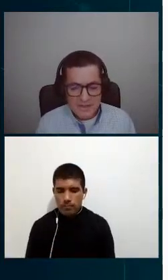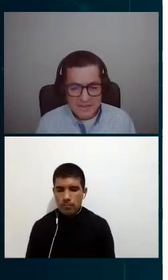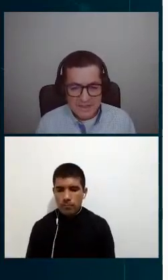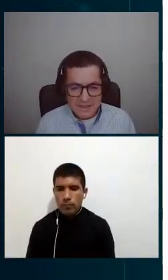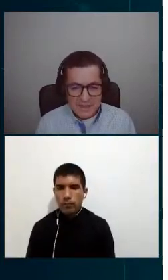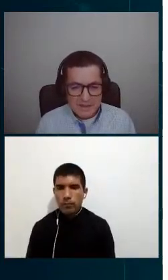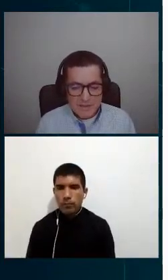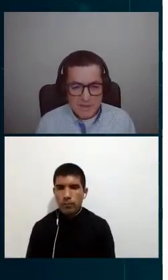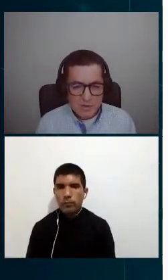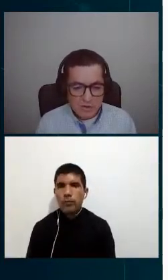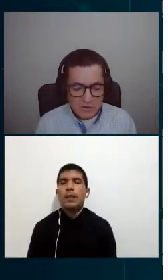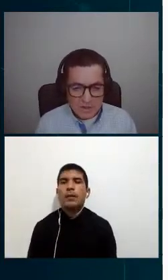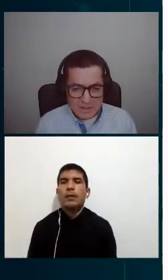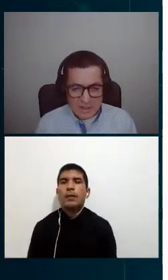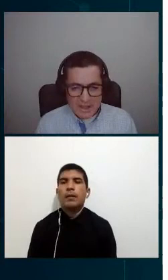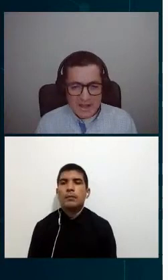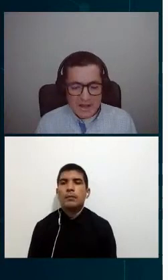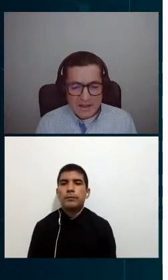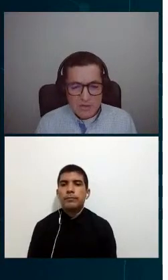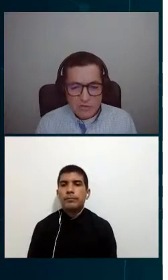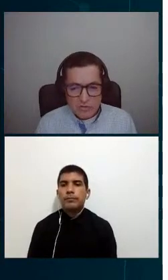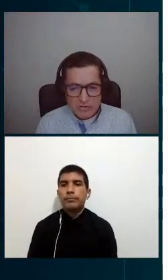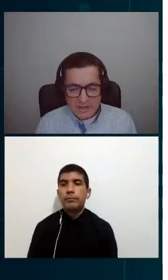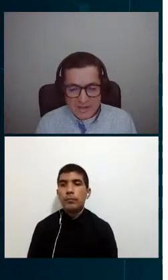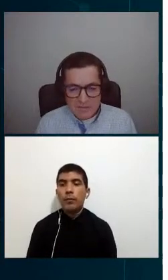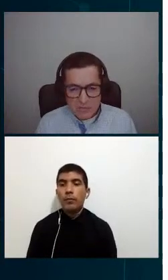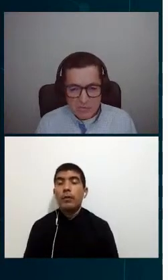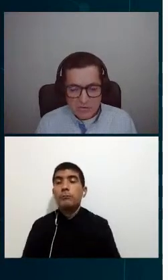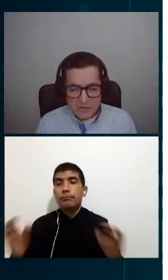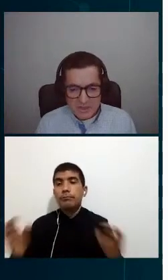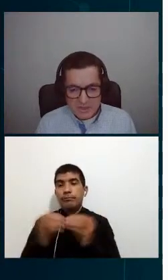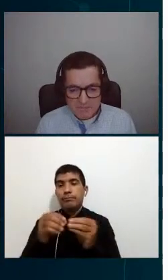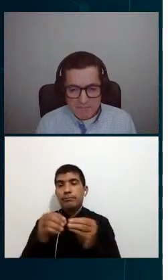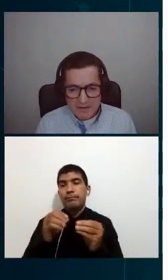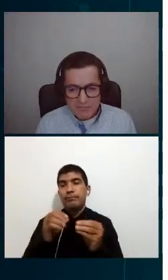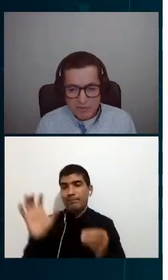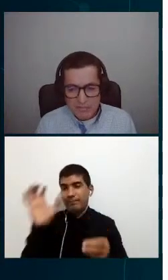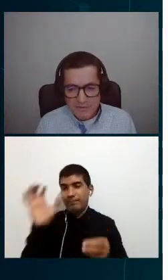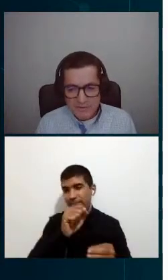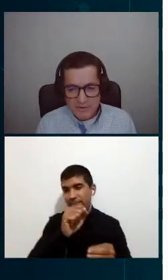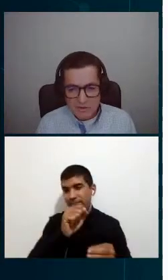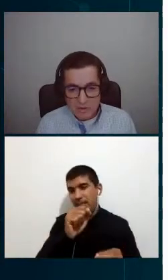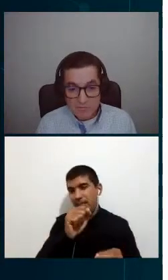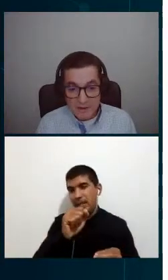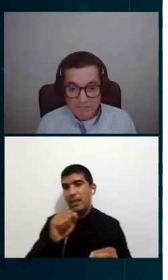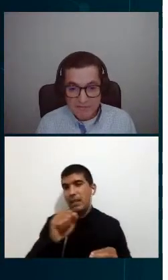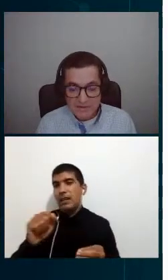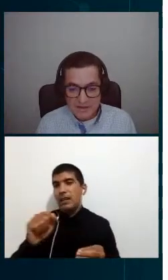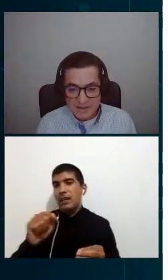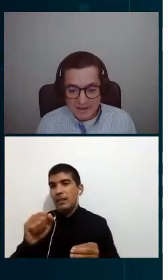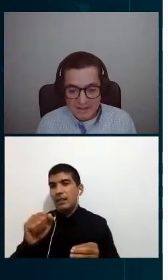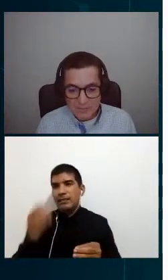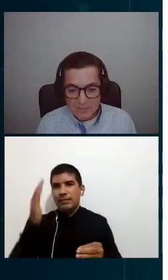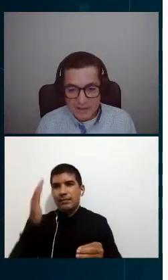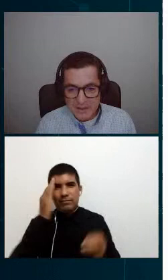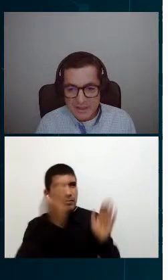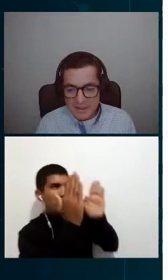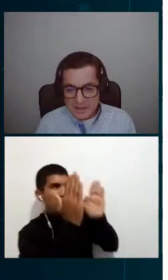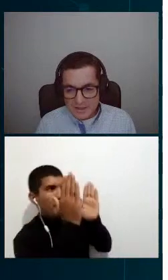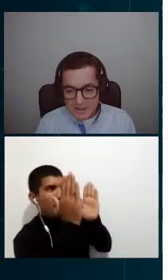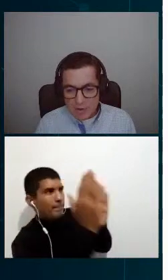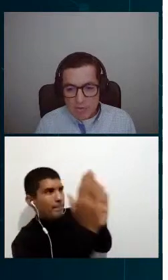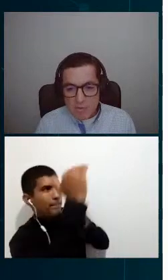formas de medidor en la red nosotros teníamos más formas de medidor para facilitar el